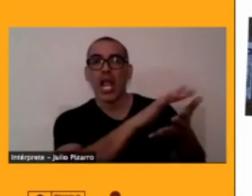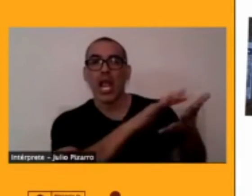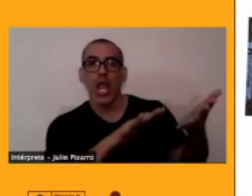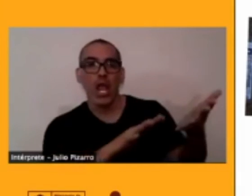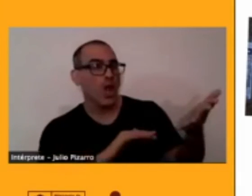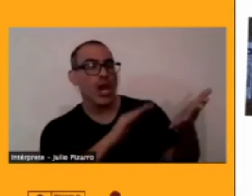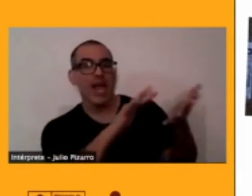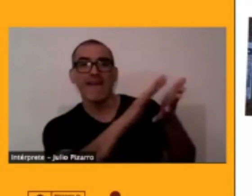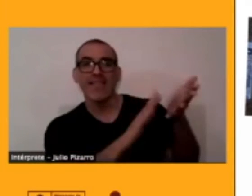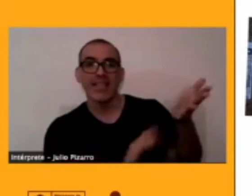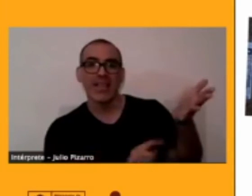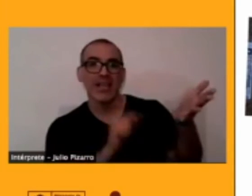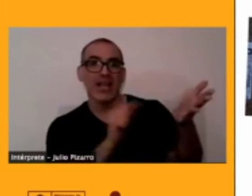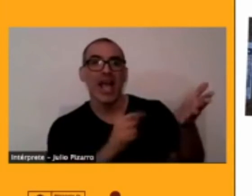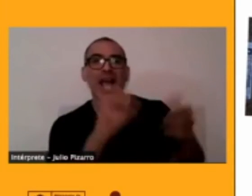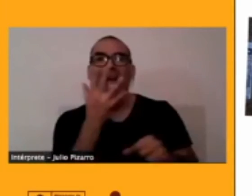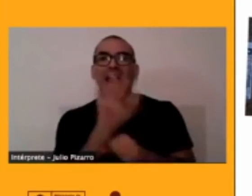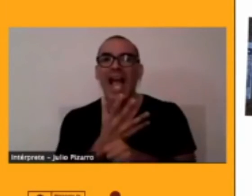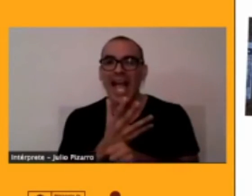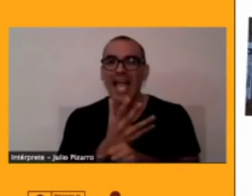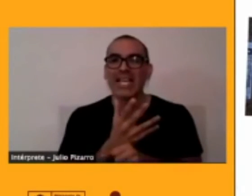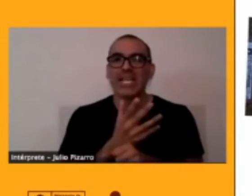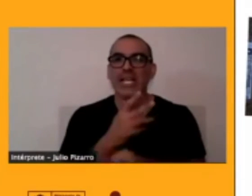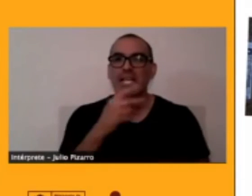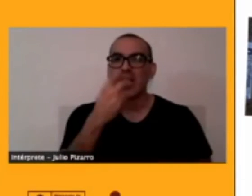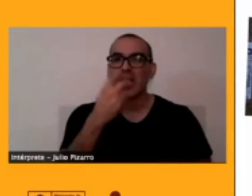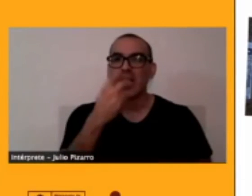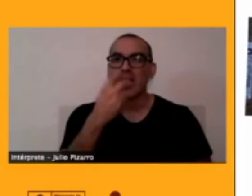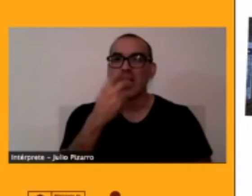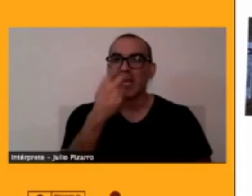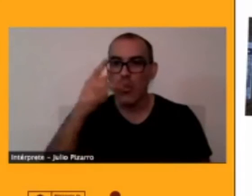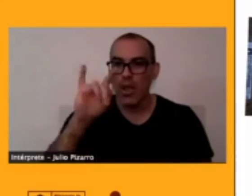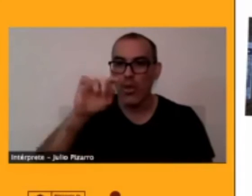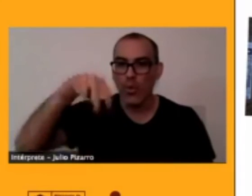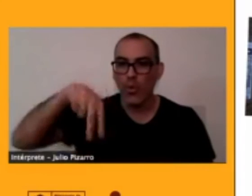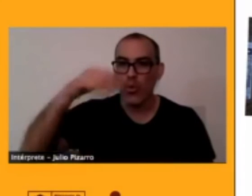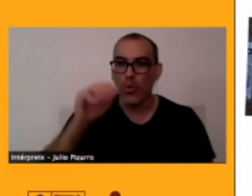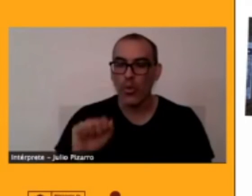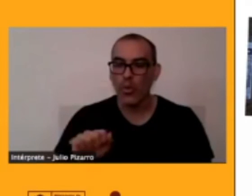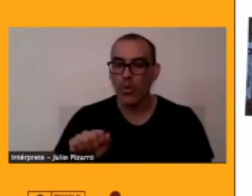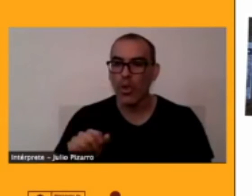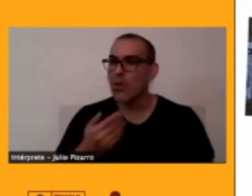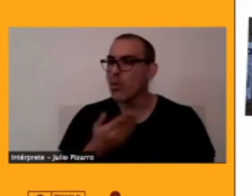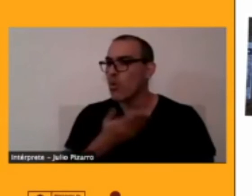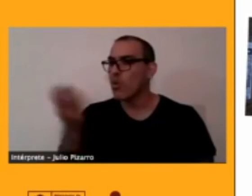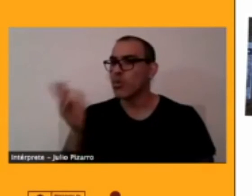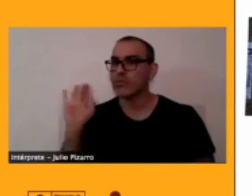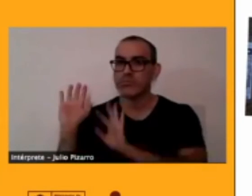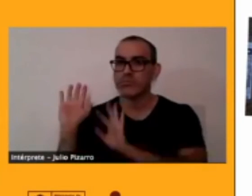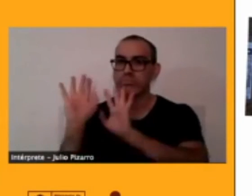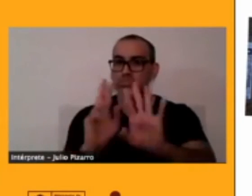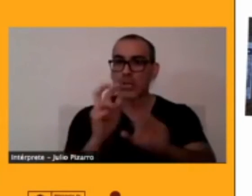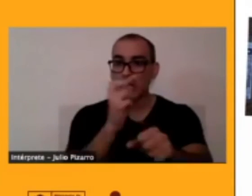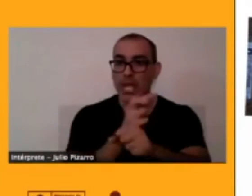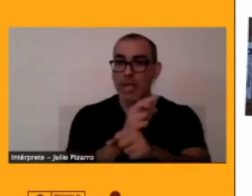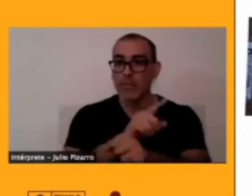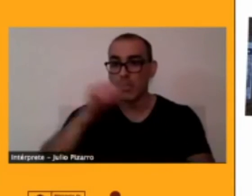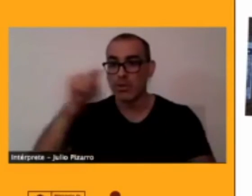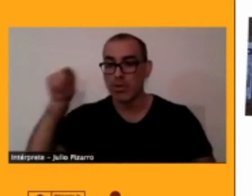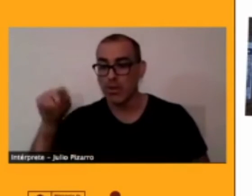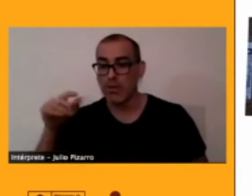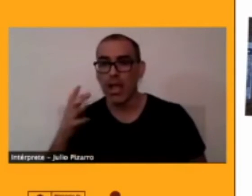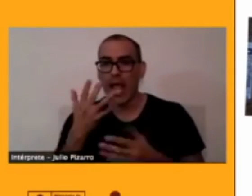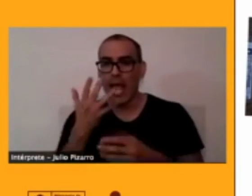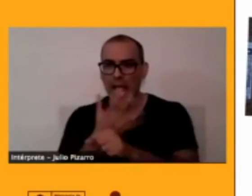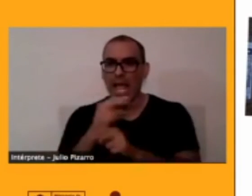en San Pedro de Atacama los que han recorrido no saben que hay mucho turismo verdad o hubo antes del periodo de la